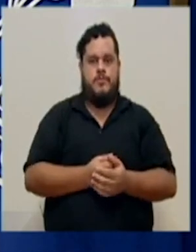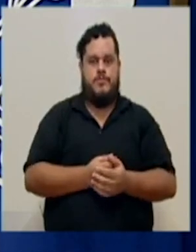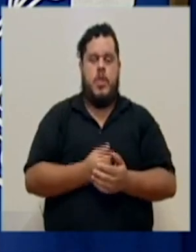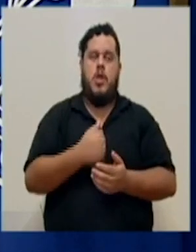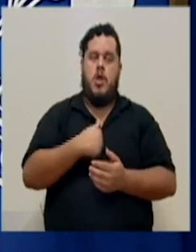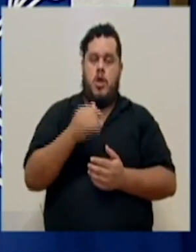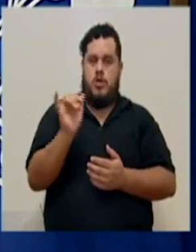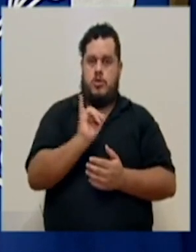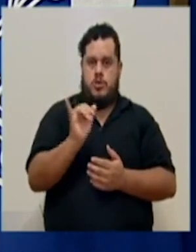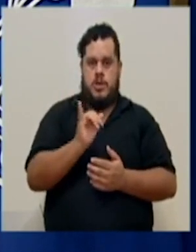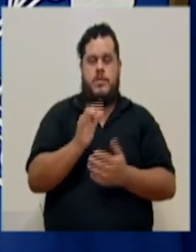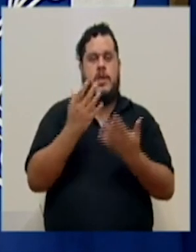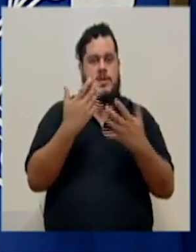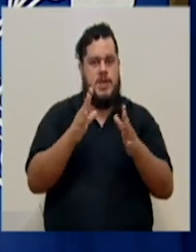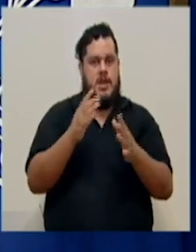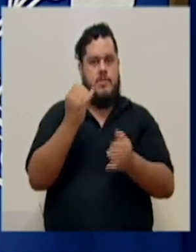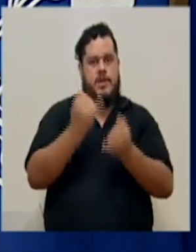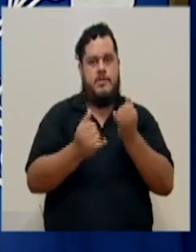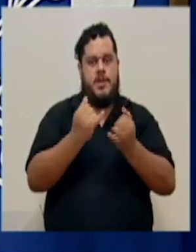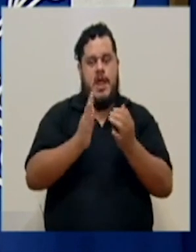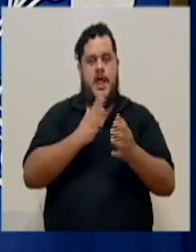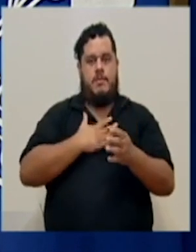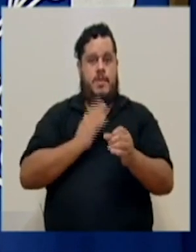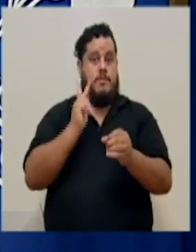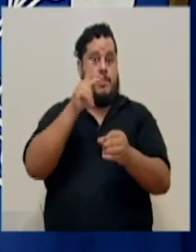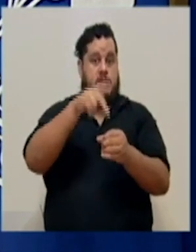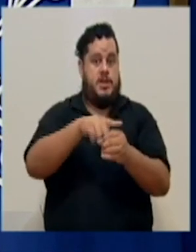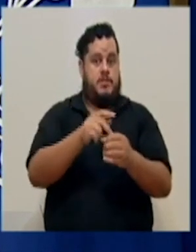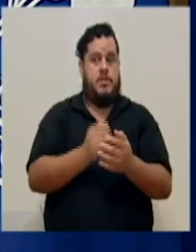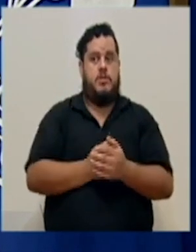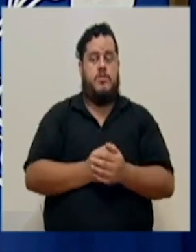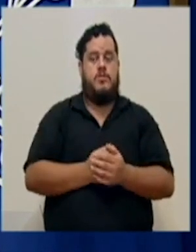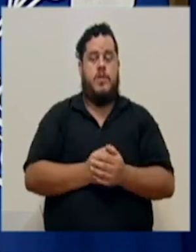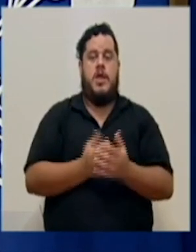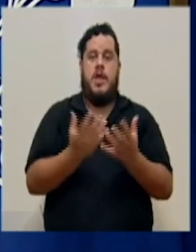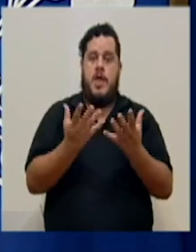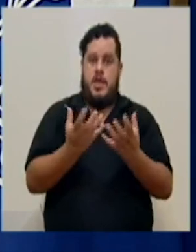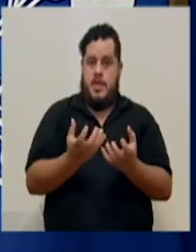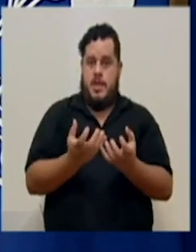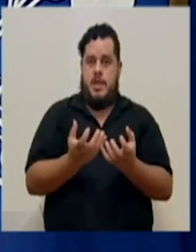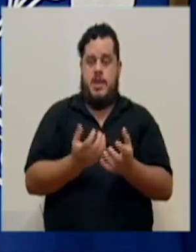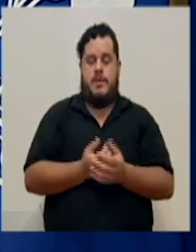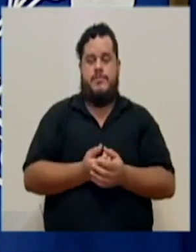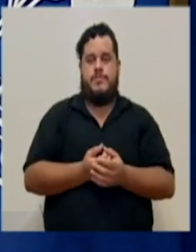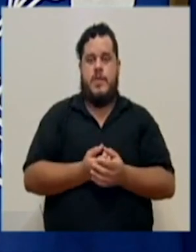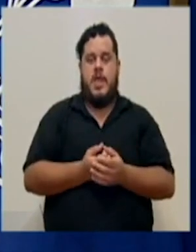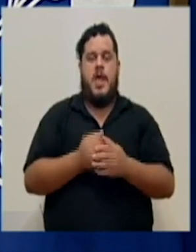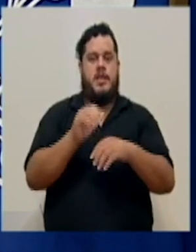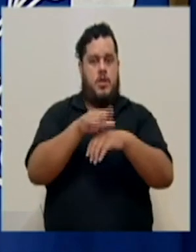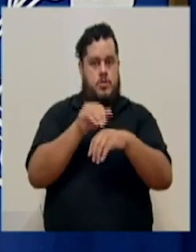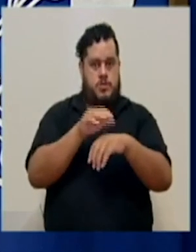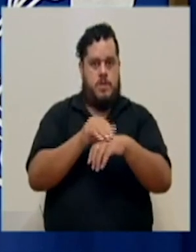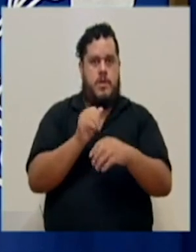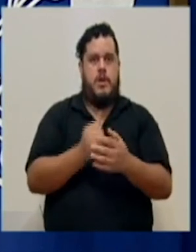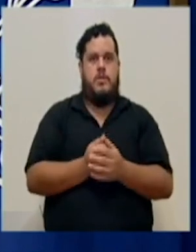Y yo también, ya para finalizar mi participación, quería hacer un llamado.